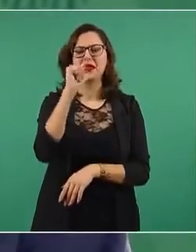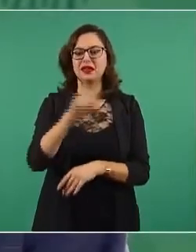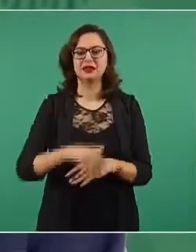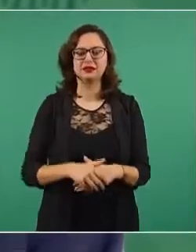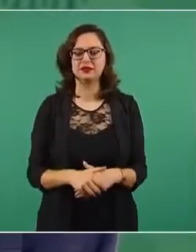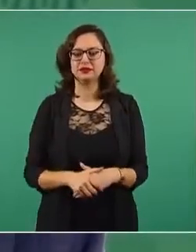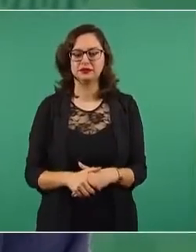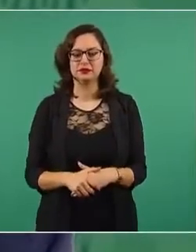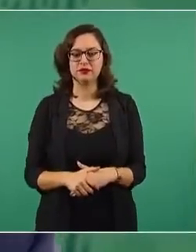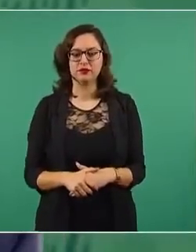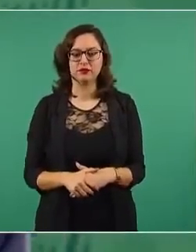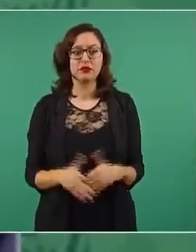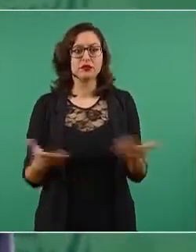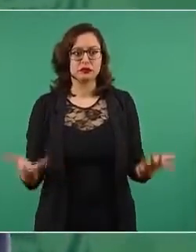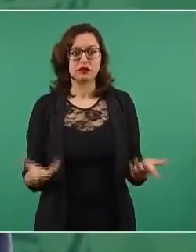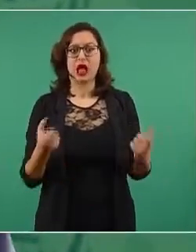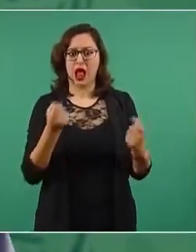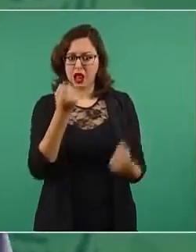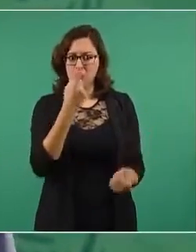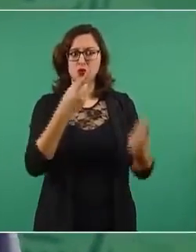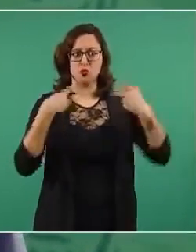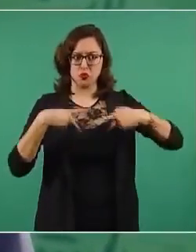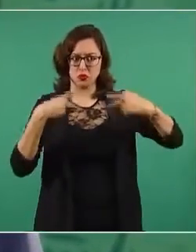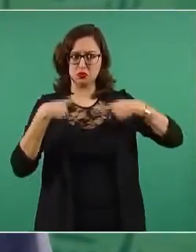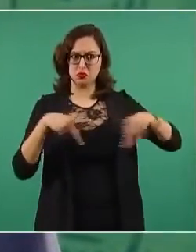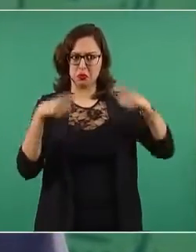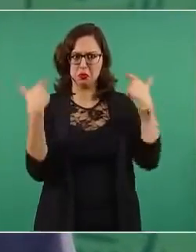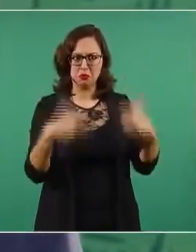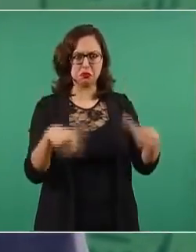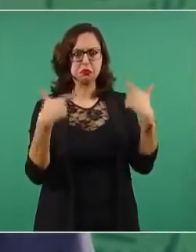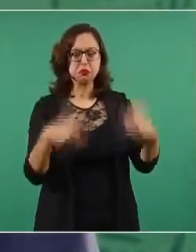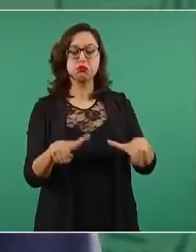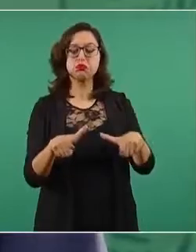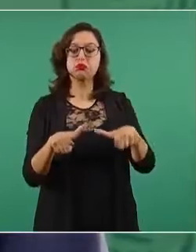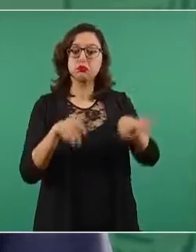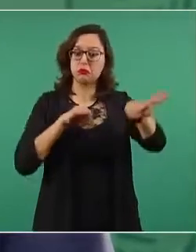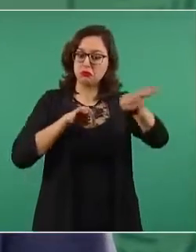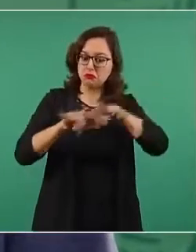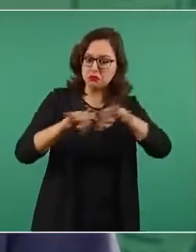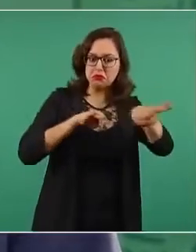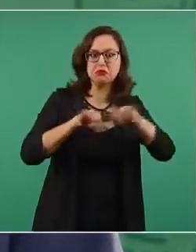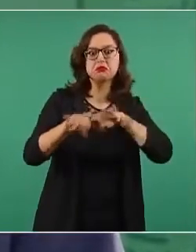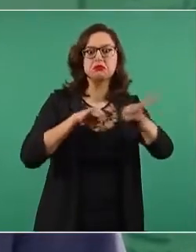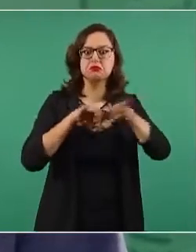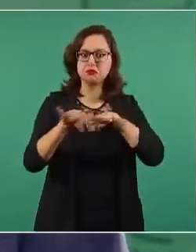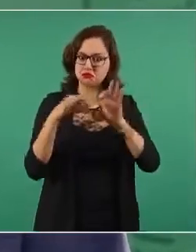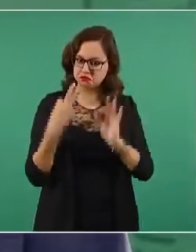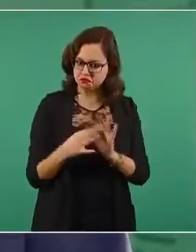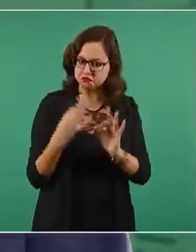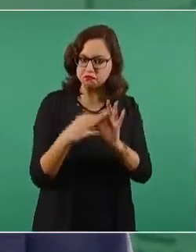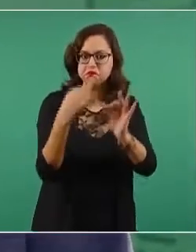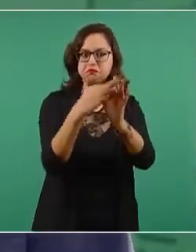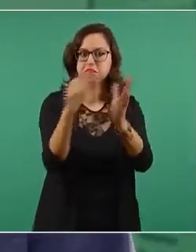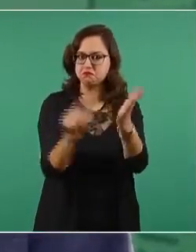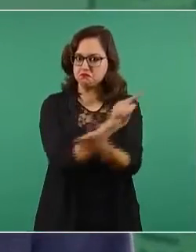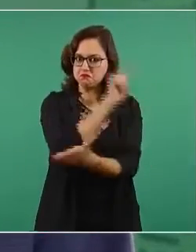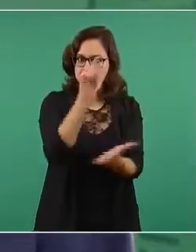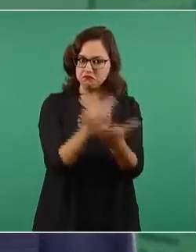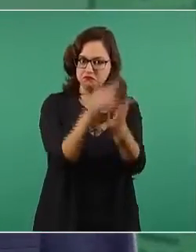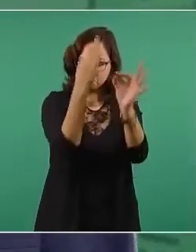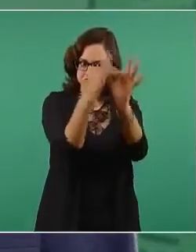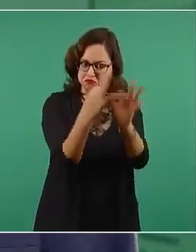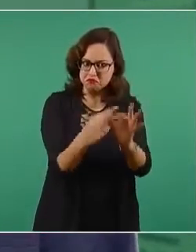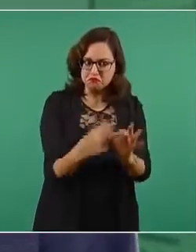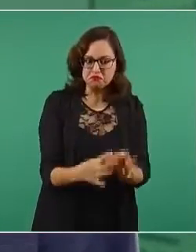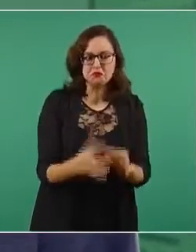Hay quienes han hecho su fortuna con trabajo y de conformidad con la ley y merecen respeto, además